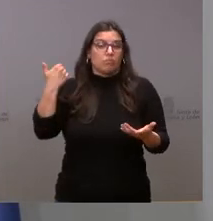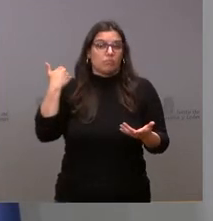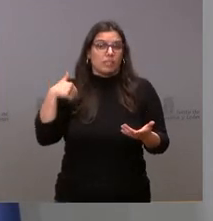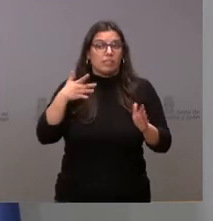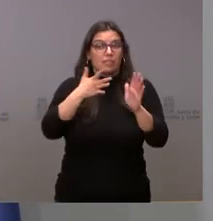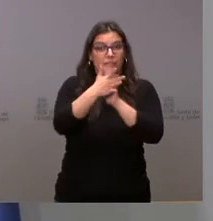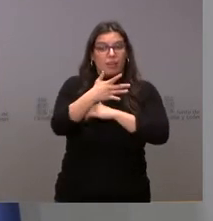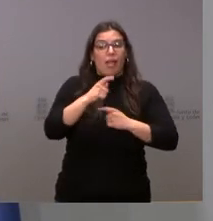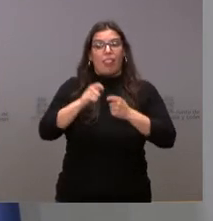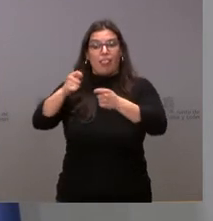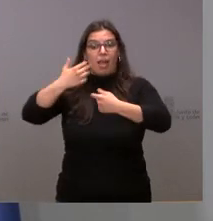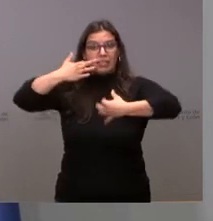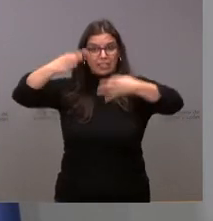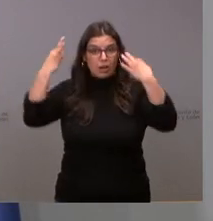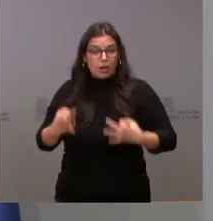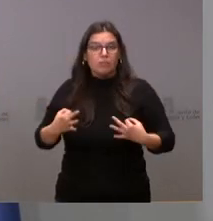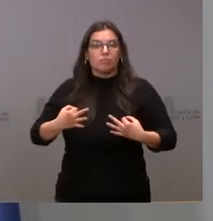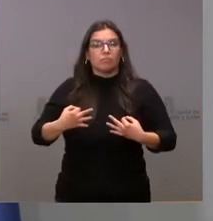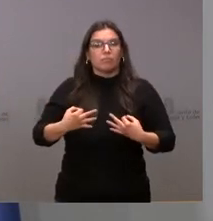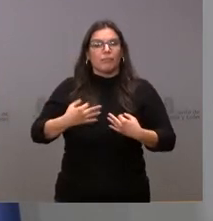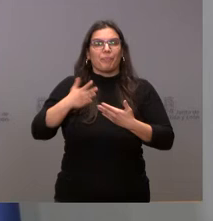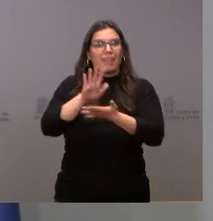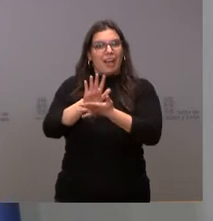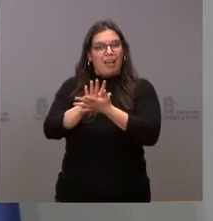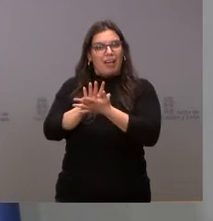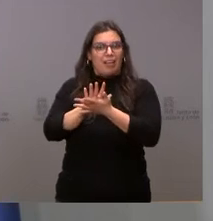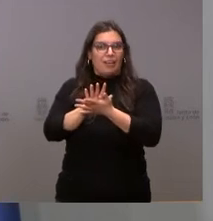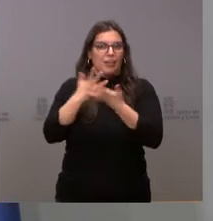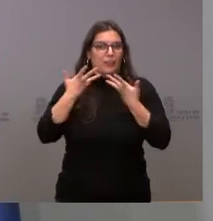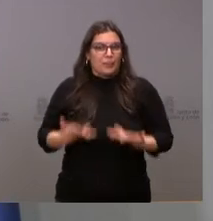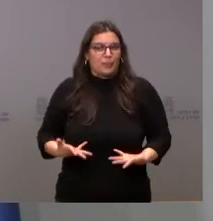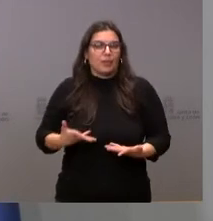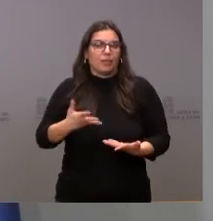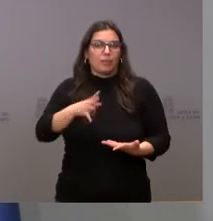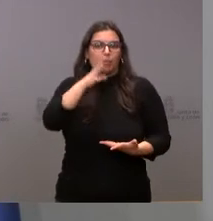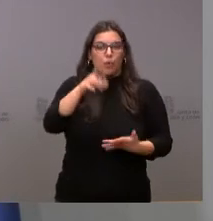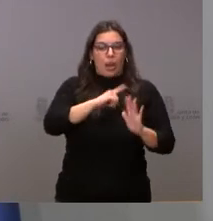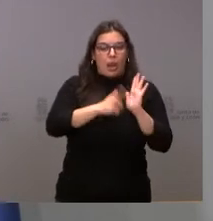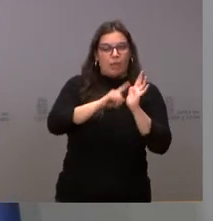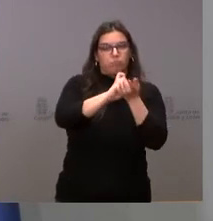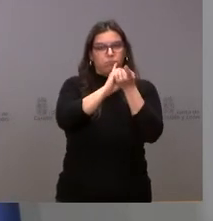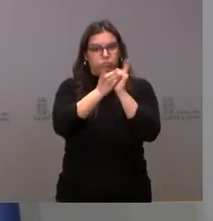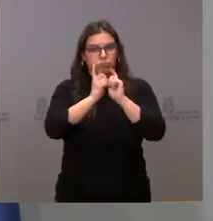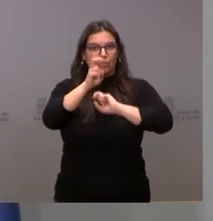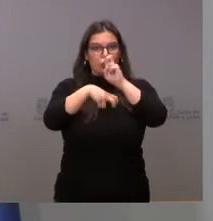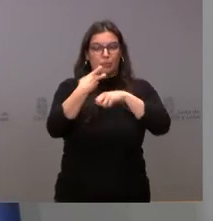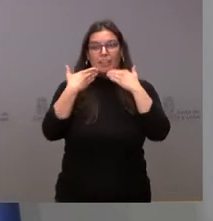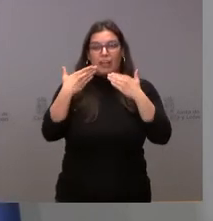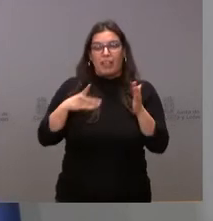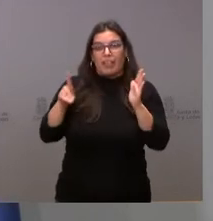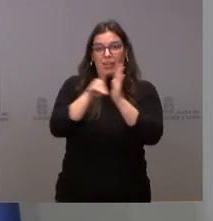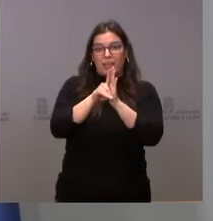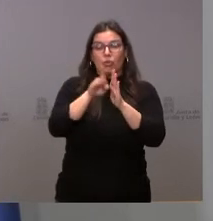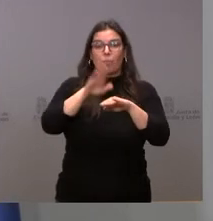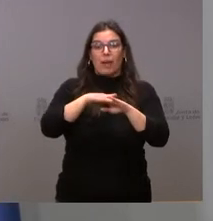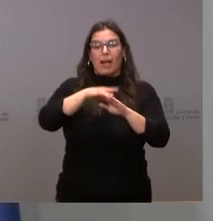es esa garantía de seguridad y de tranquilidad a través de los cambios legales y, en este caso, a través del decreto que regula